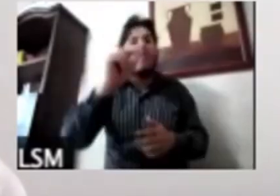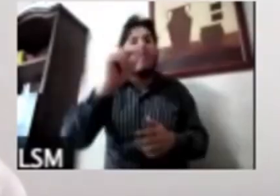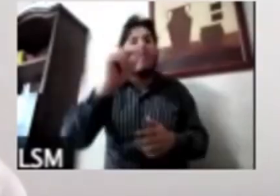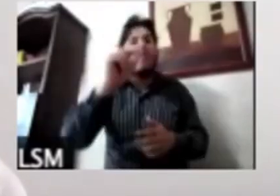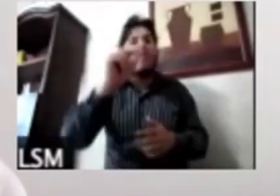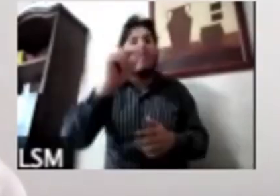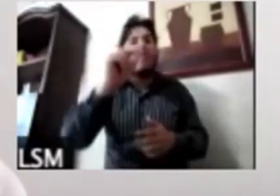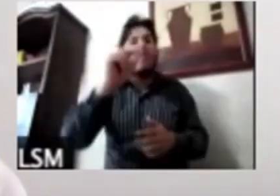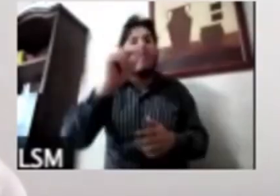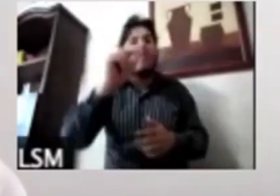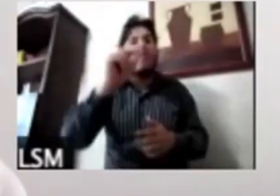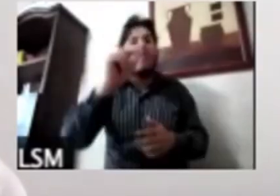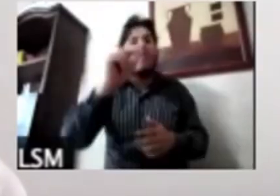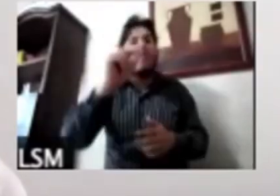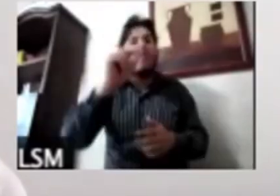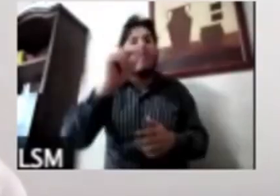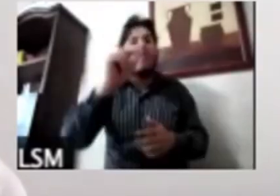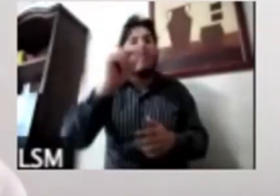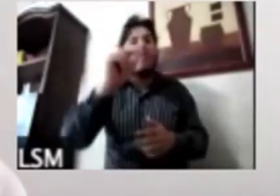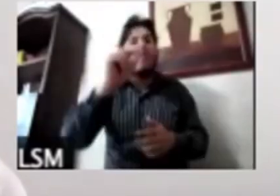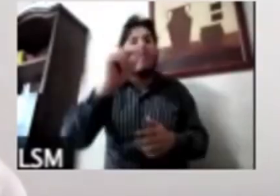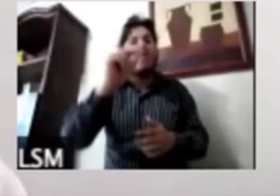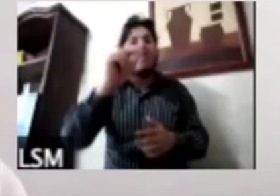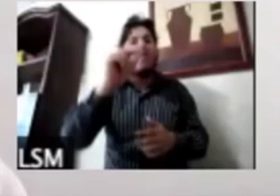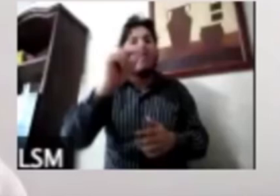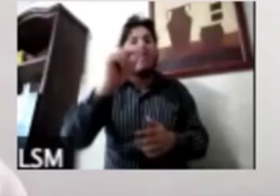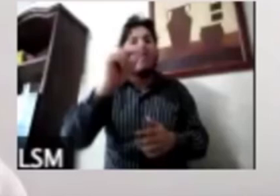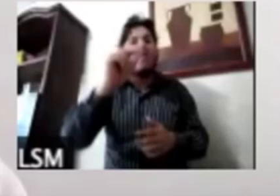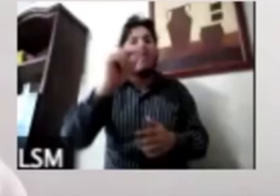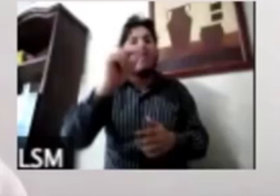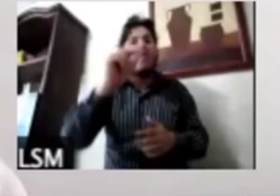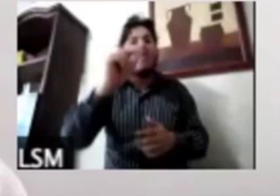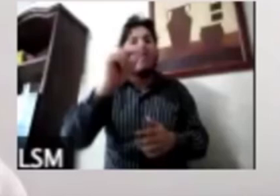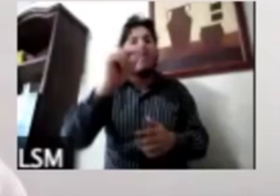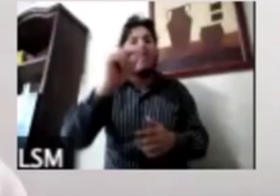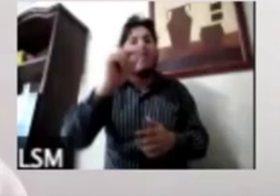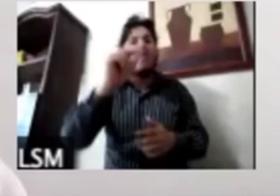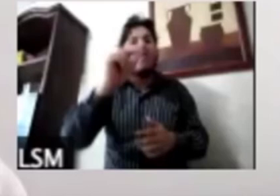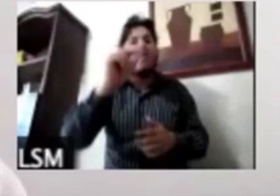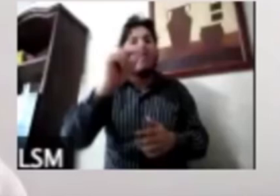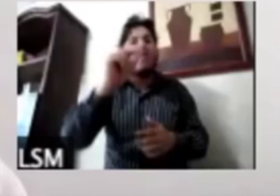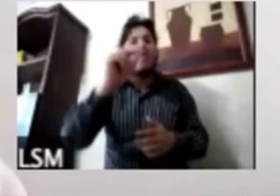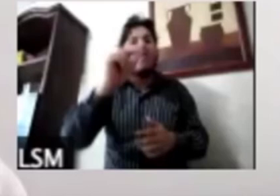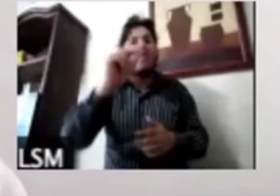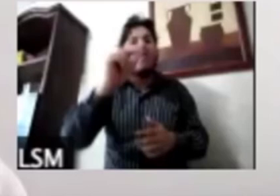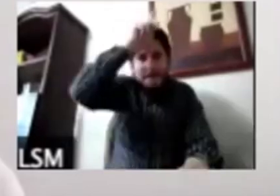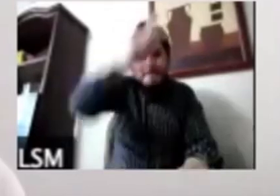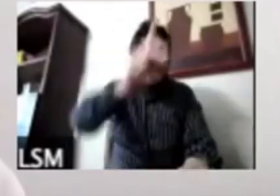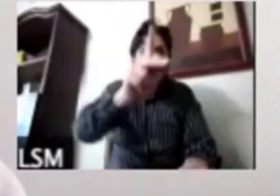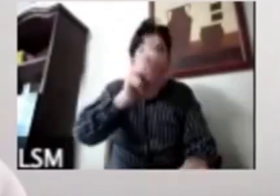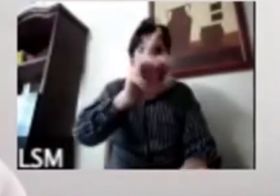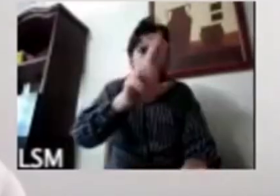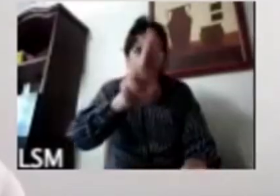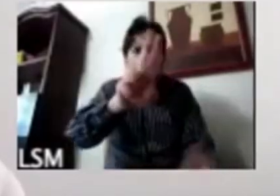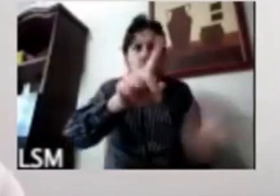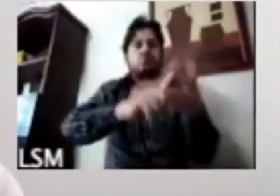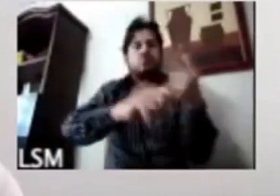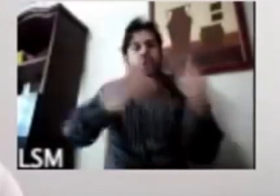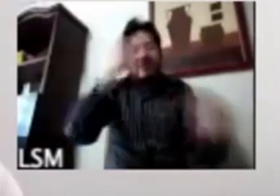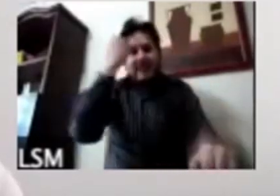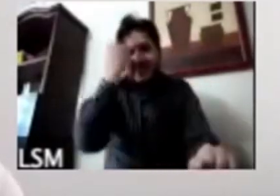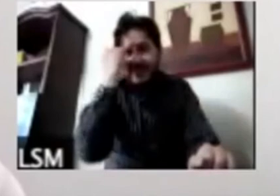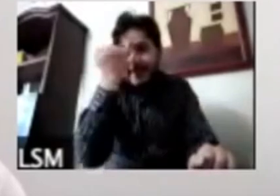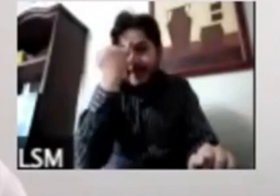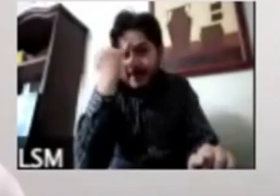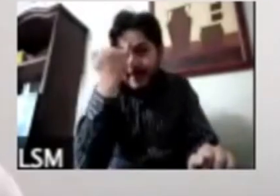entonces si vemos por ejemplo el ejemplo de Perú o de incluso India que son